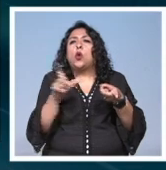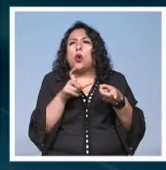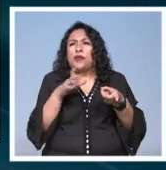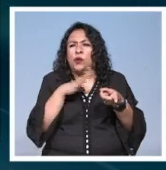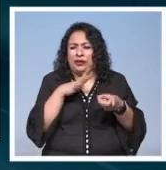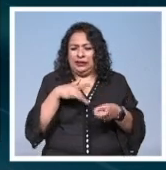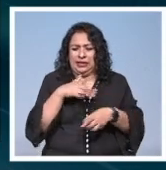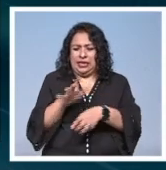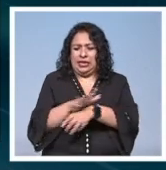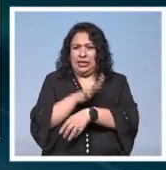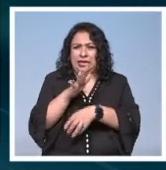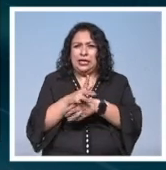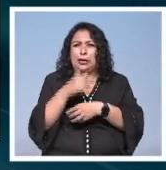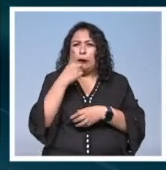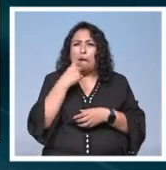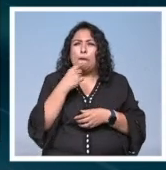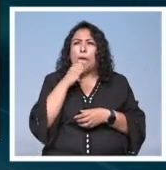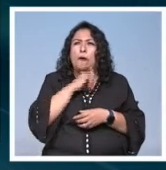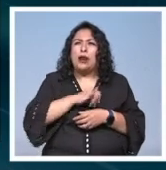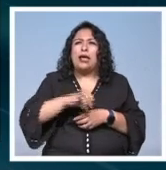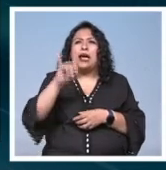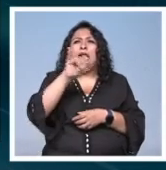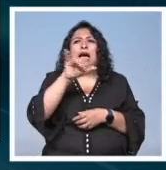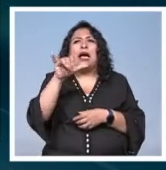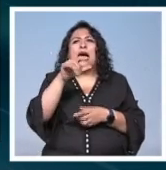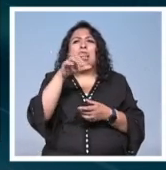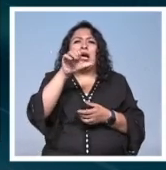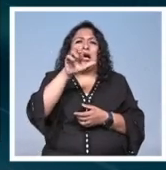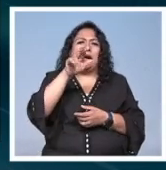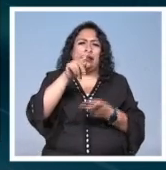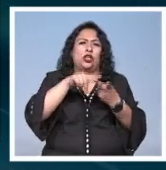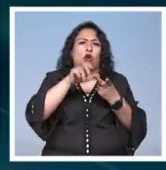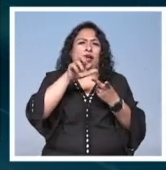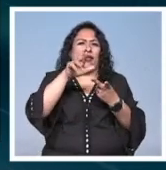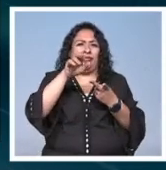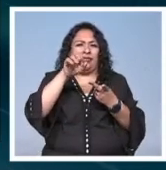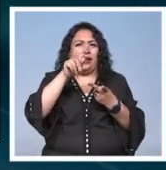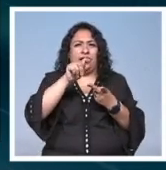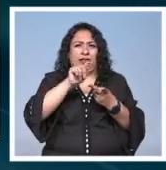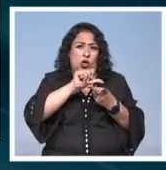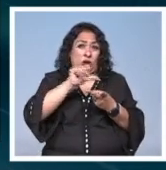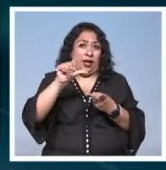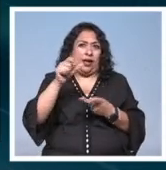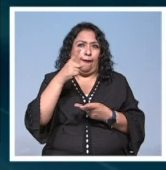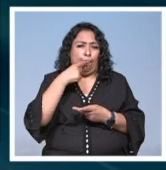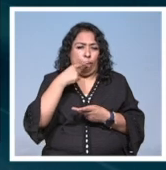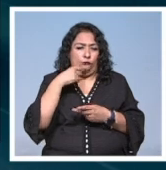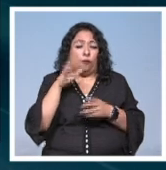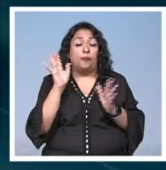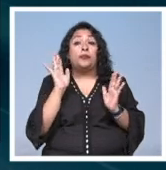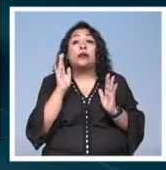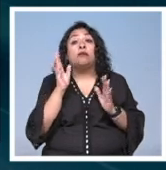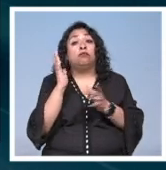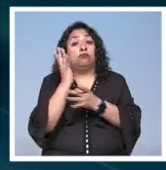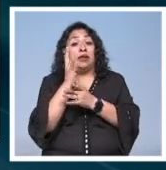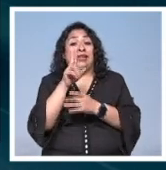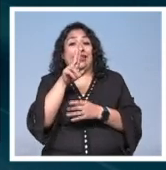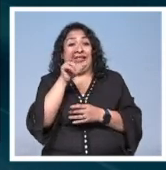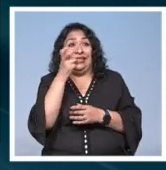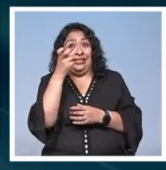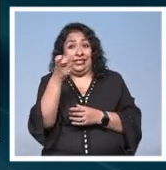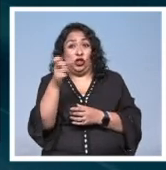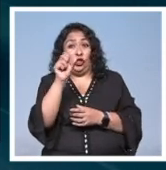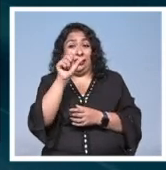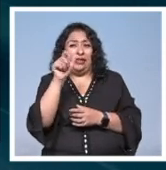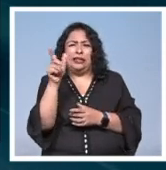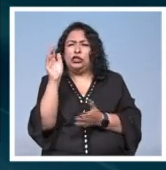irradia energía del infrarrojo lejano desde los entornos ártico y antártico hacia el infrarrojo de acuerdo con la NASA estos satélites